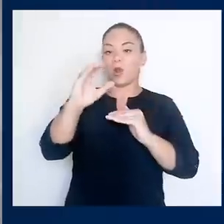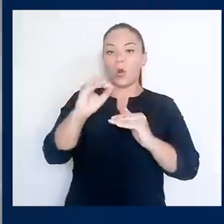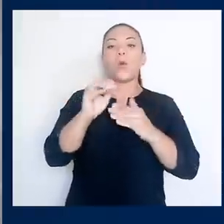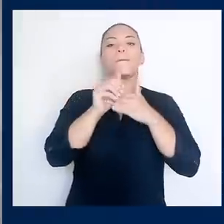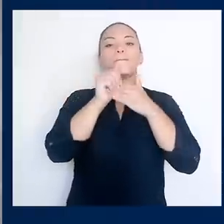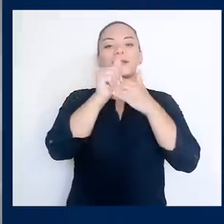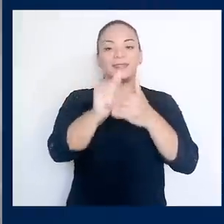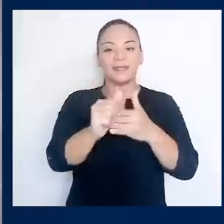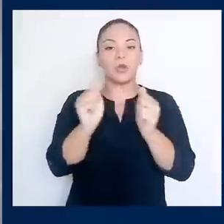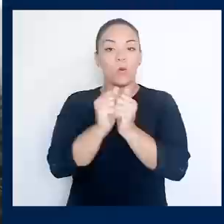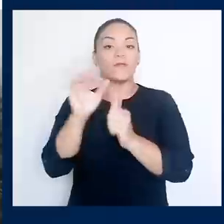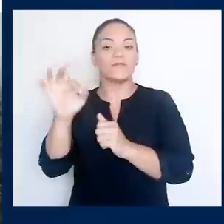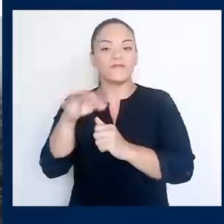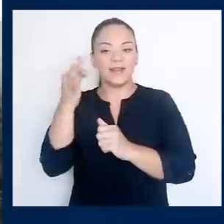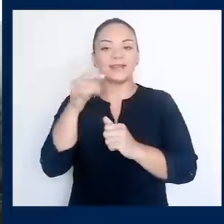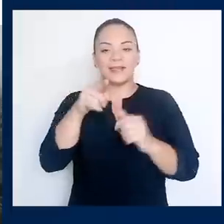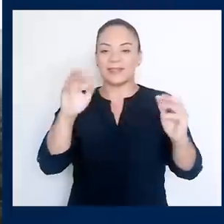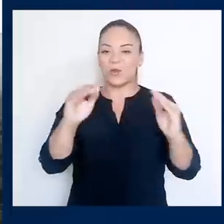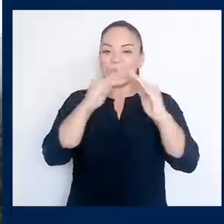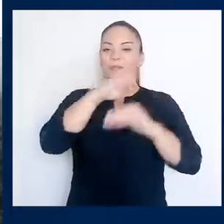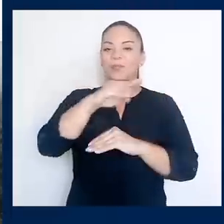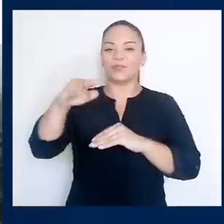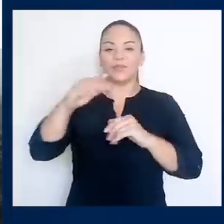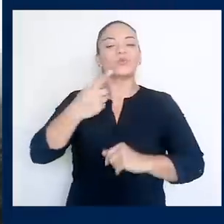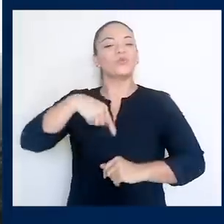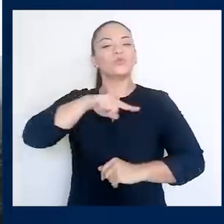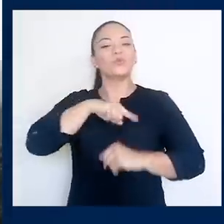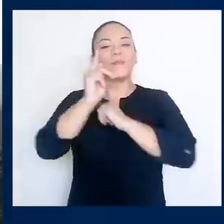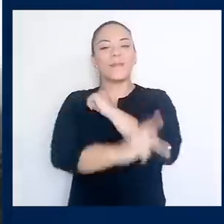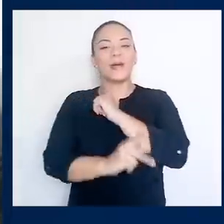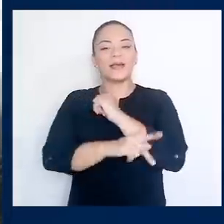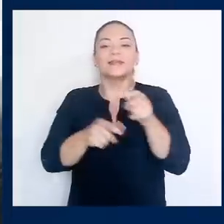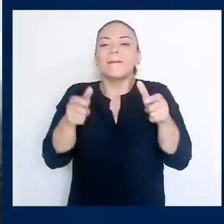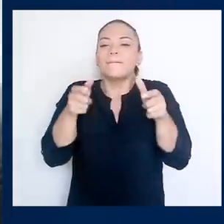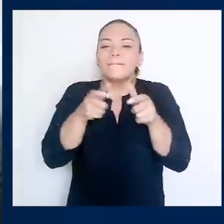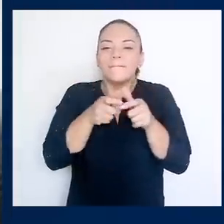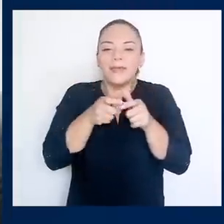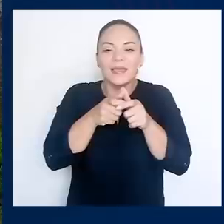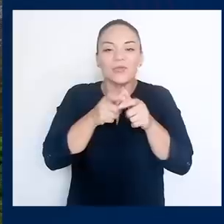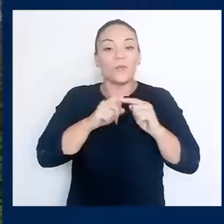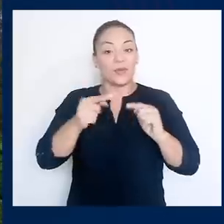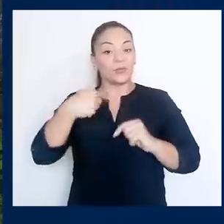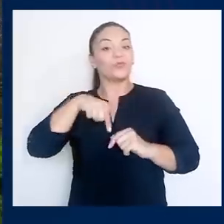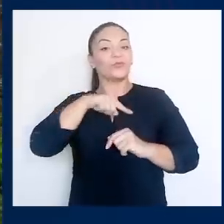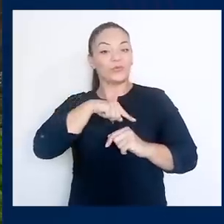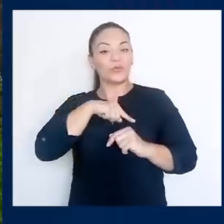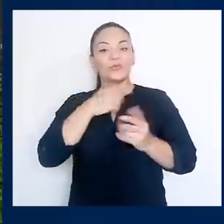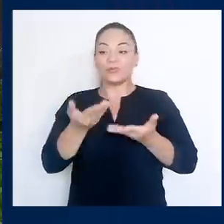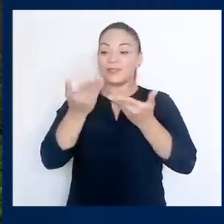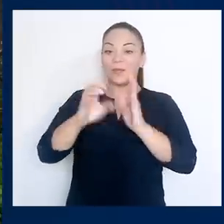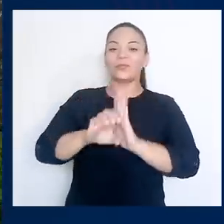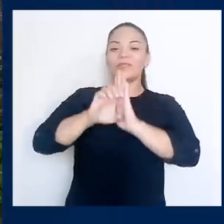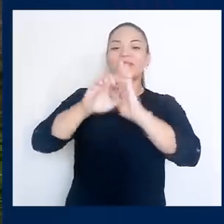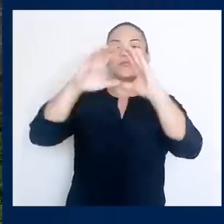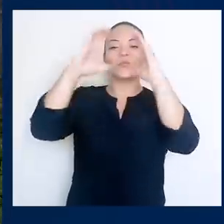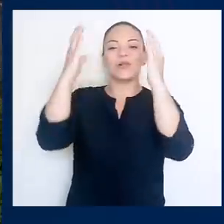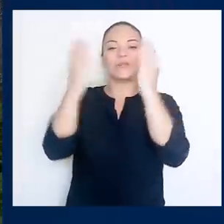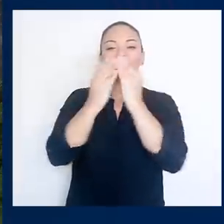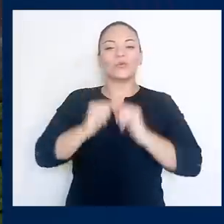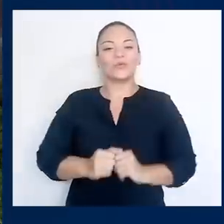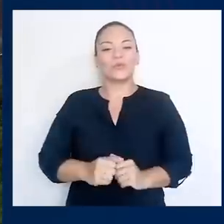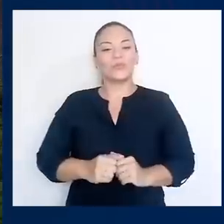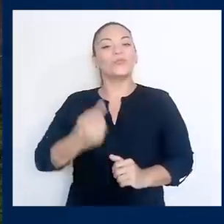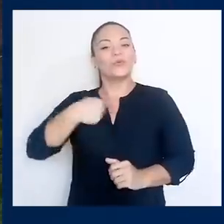cumbre de los océanos. Porque a pesar de que somos un país muy pequeño, somos un país ejemplo en el mundo. Hemos